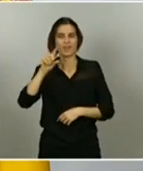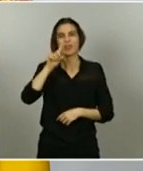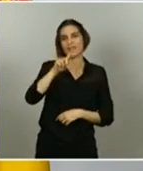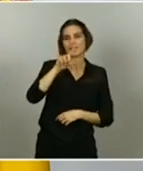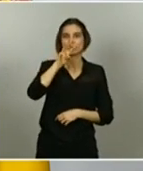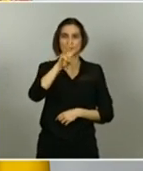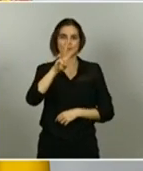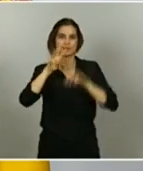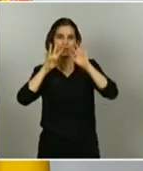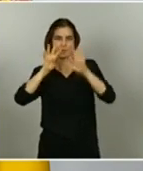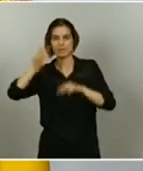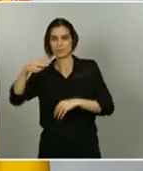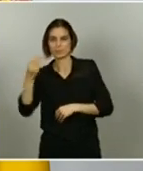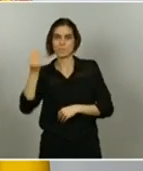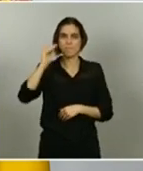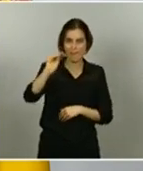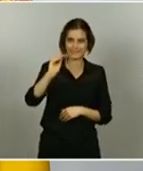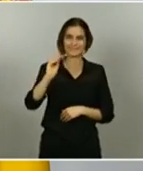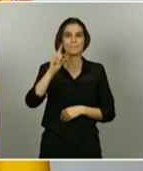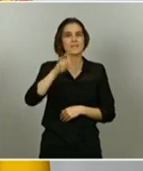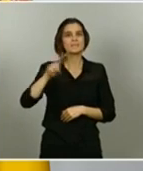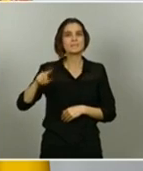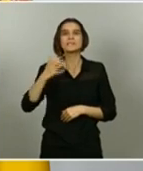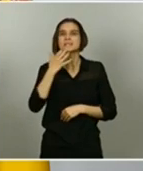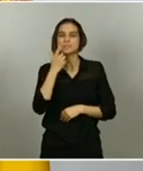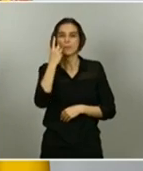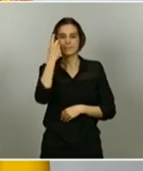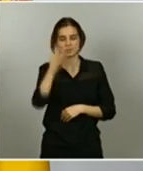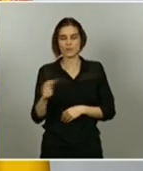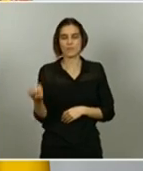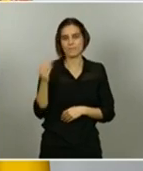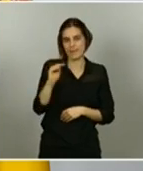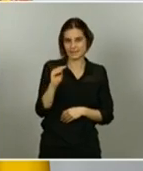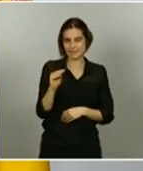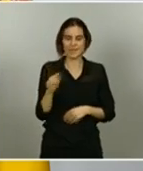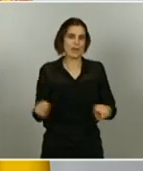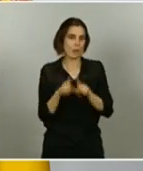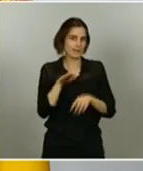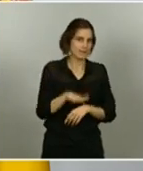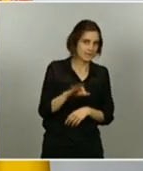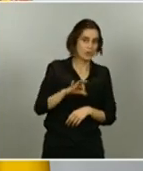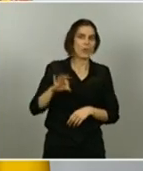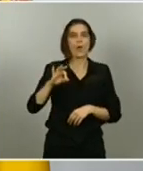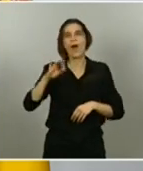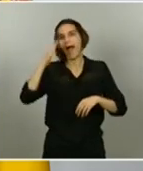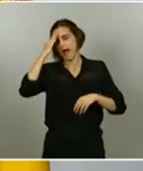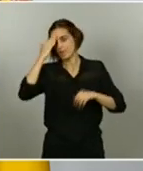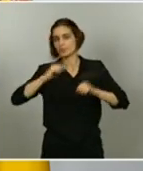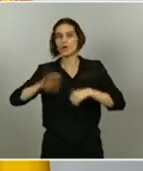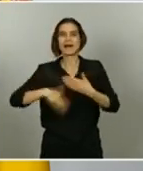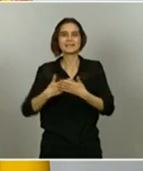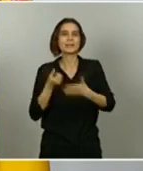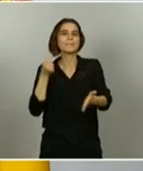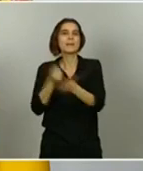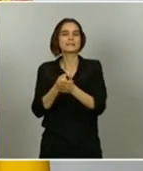al mes por cada persona adicional, ya sea un niño o un adulto, hasta un máximo de 1.015 euros al mes. Además, para las